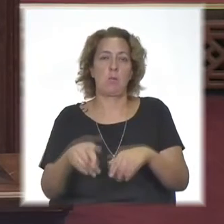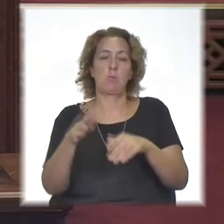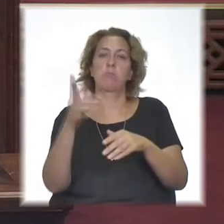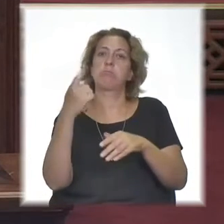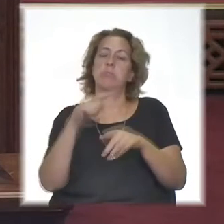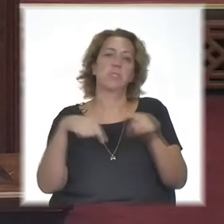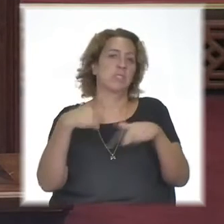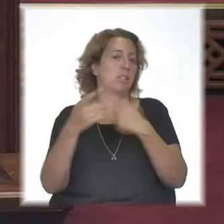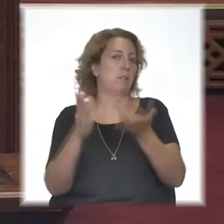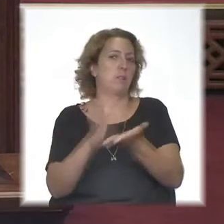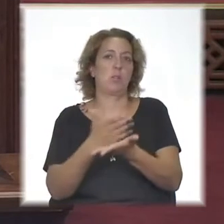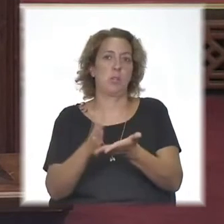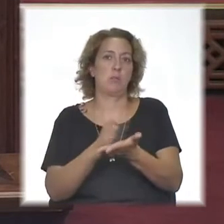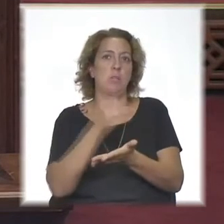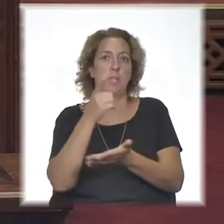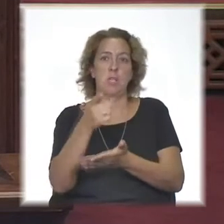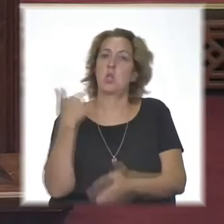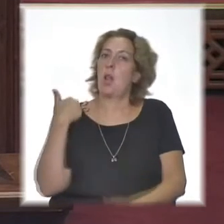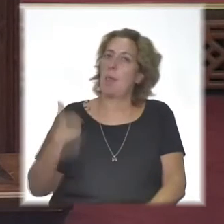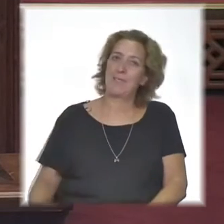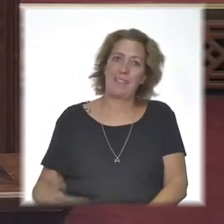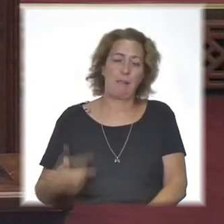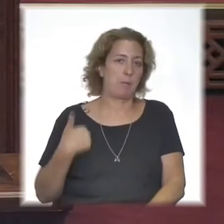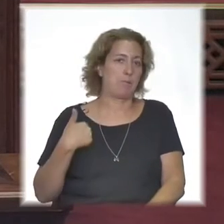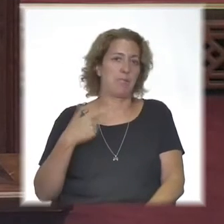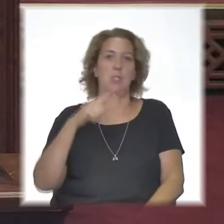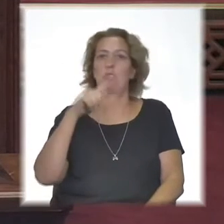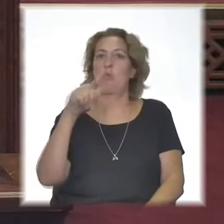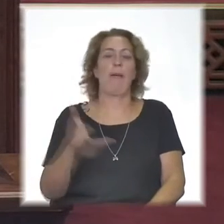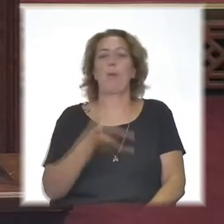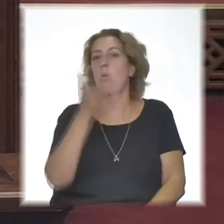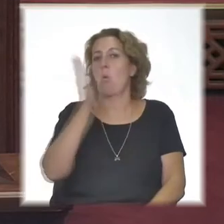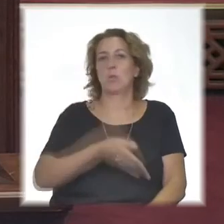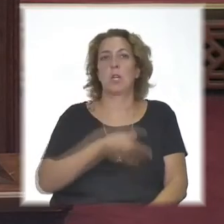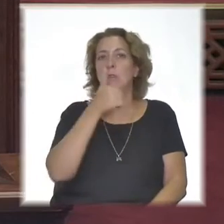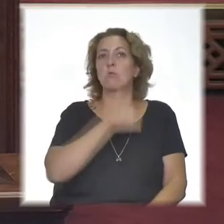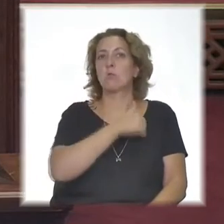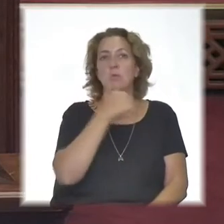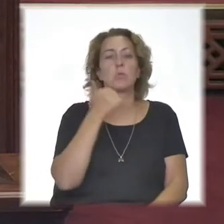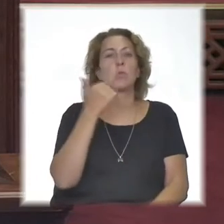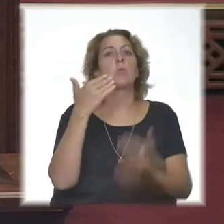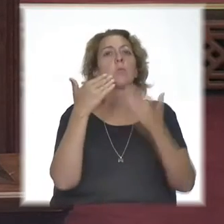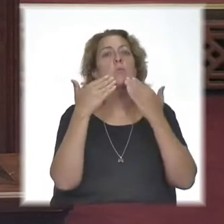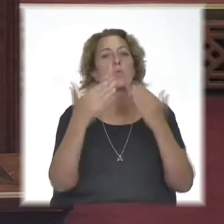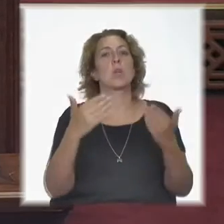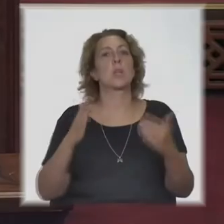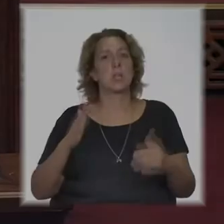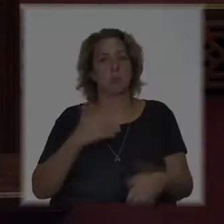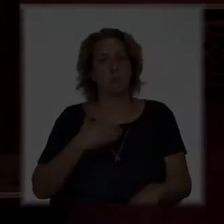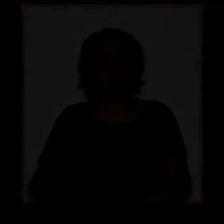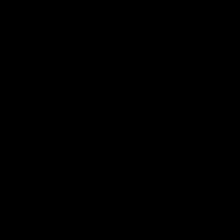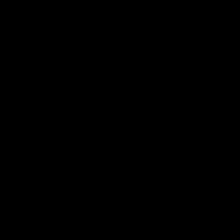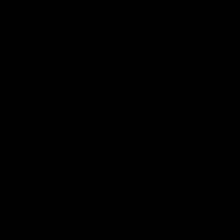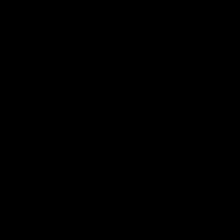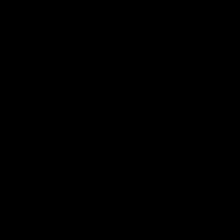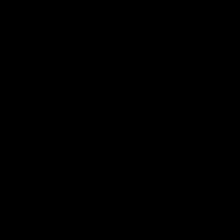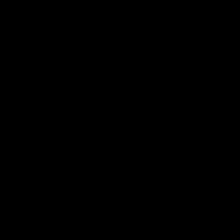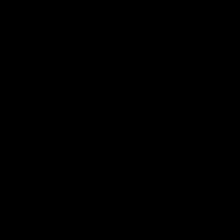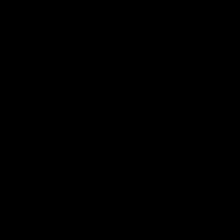discriminación. Y eso lamentablemente no hay cuota que lo solucione. Muchas gracias, Presidente. Gracias. Gracias.